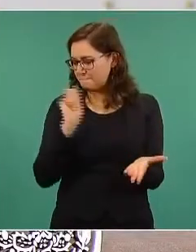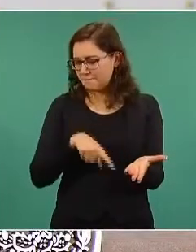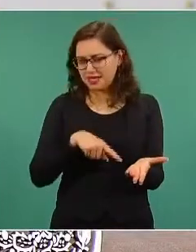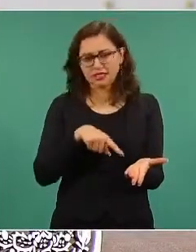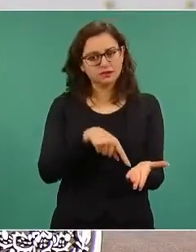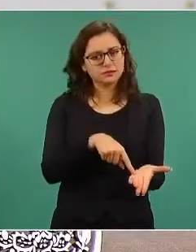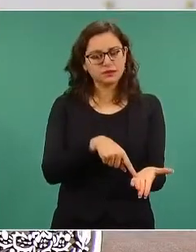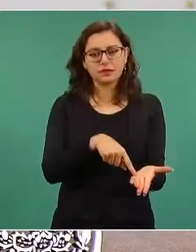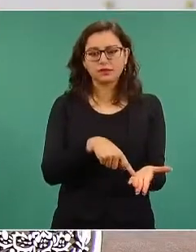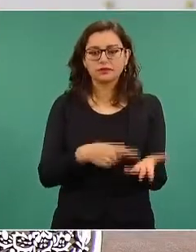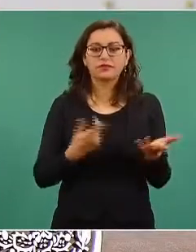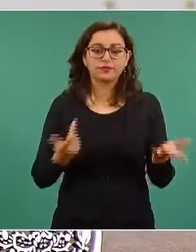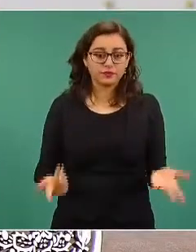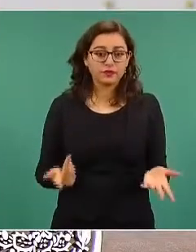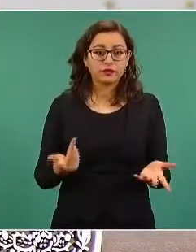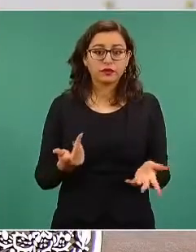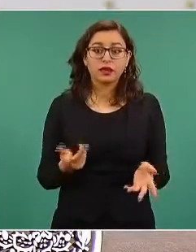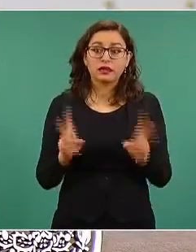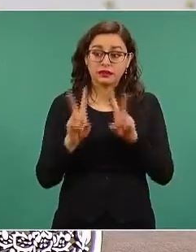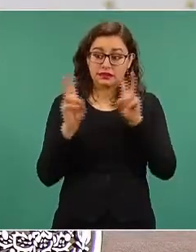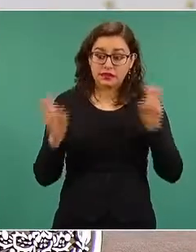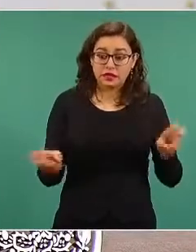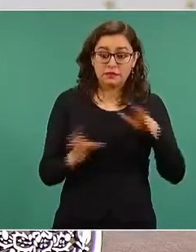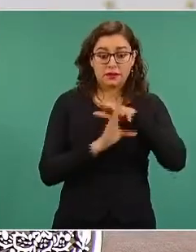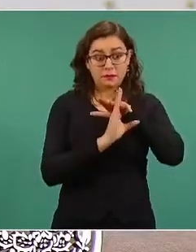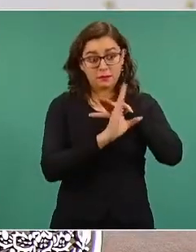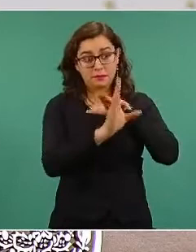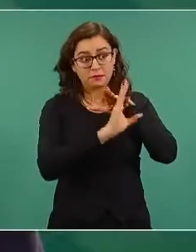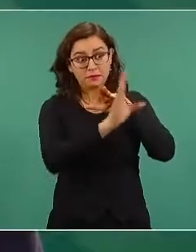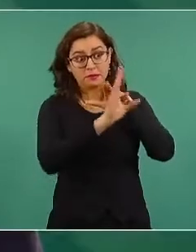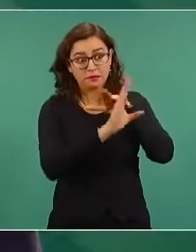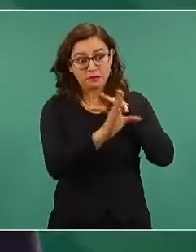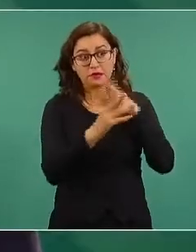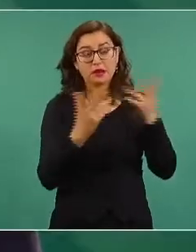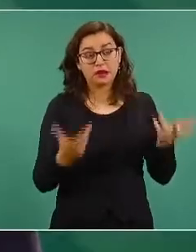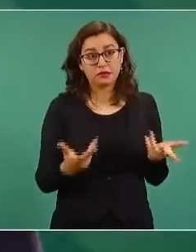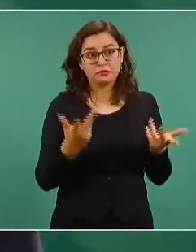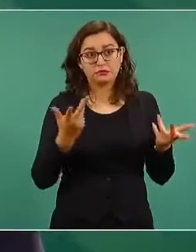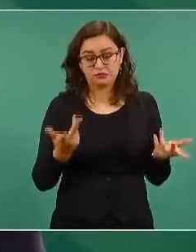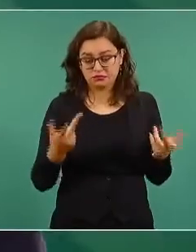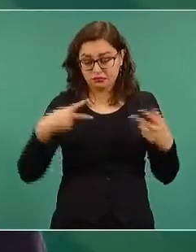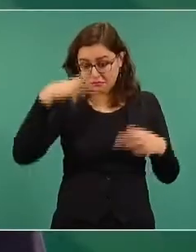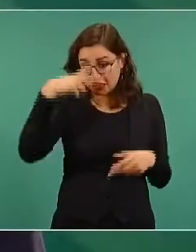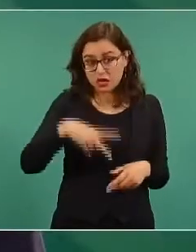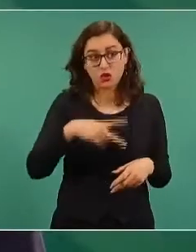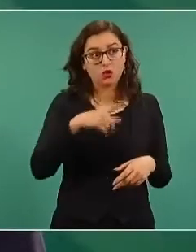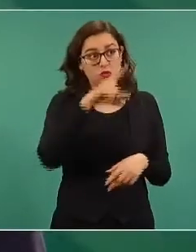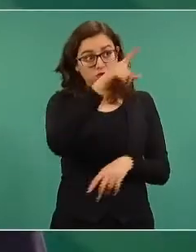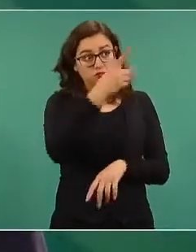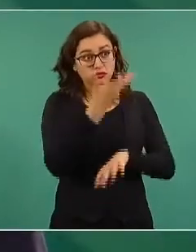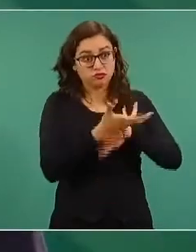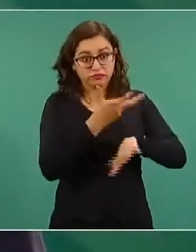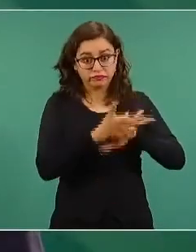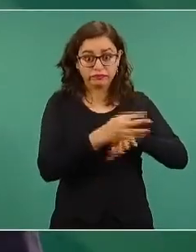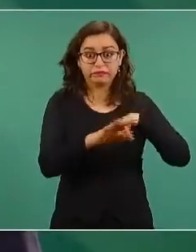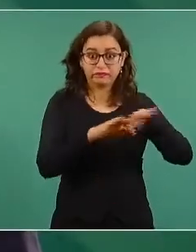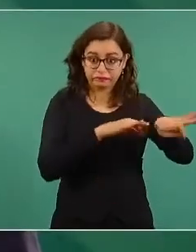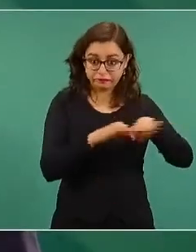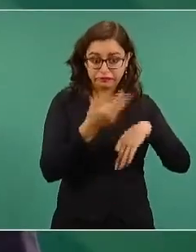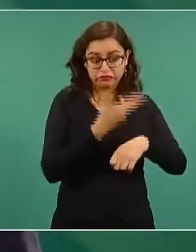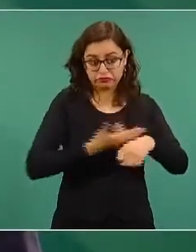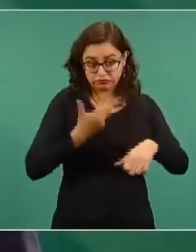de regularizar la situación de nuestros paisanos que trabajan en Estados Unidos. Y hablo